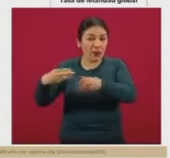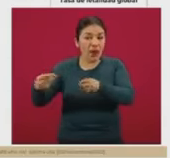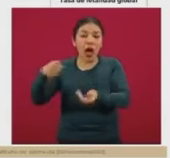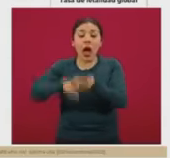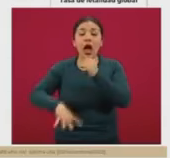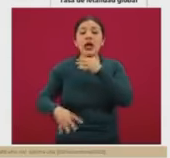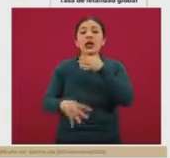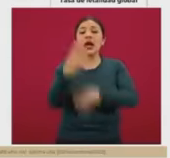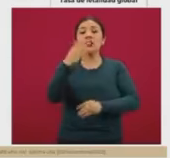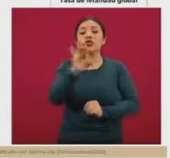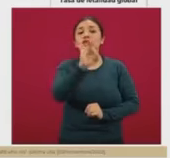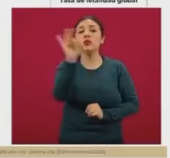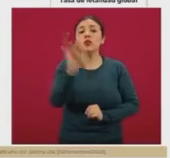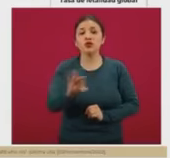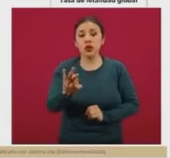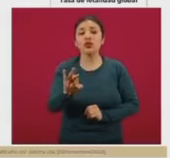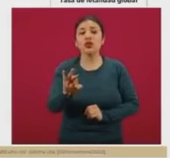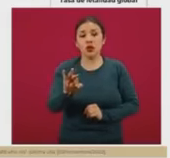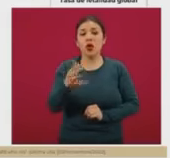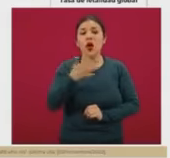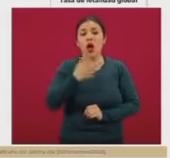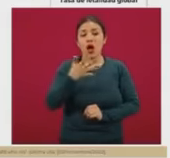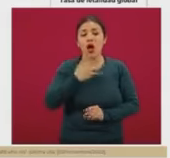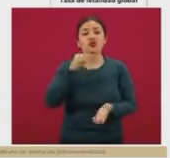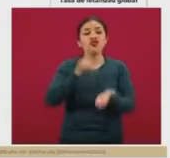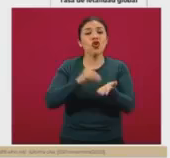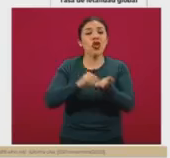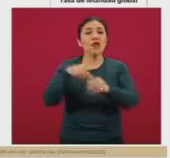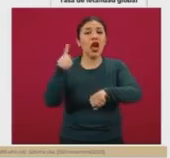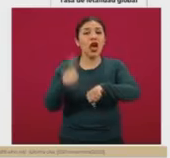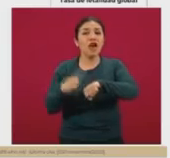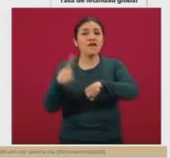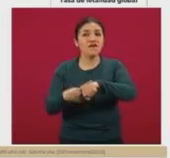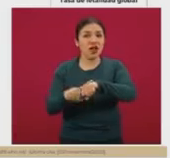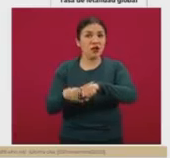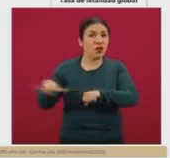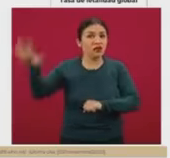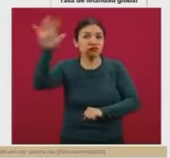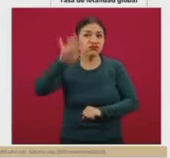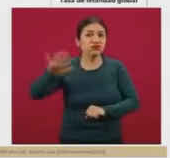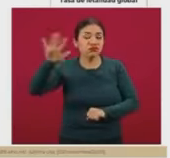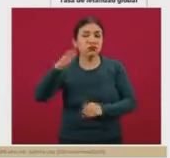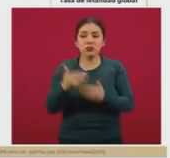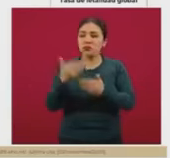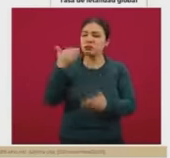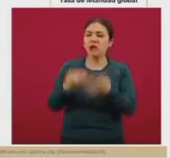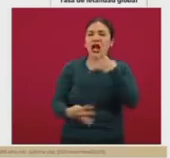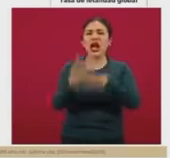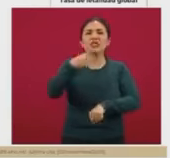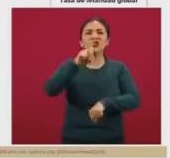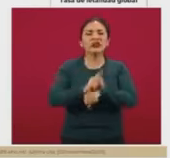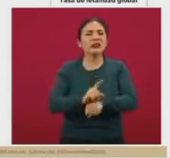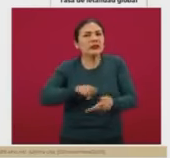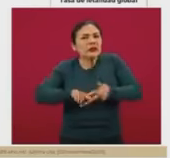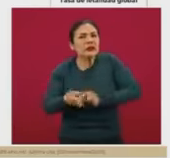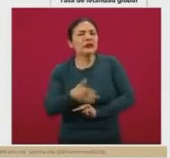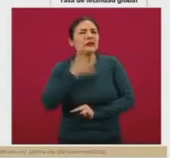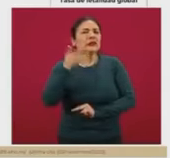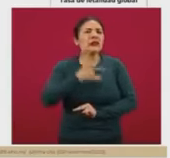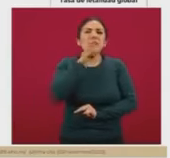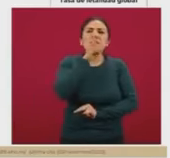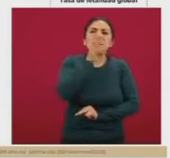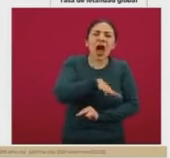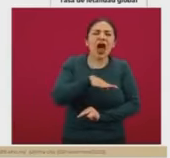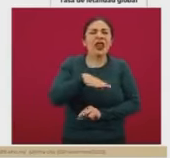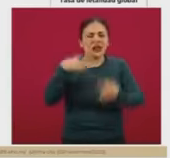14%, esos son los casos activos, los casos recientes, personas que en los últimos 14 días iniciaron con signos y síntomas en